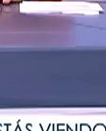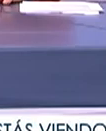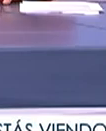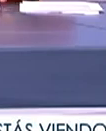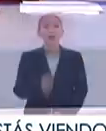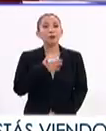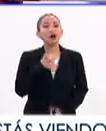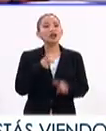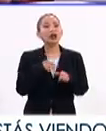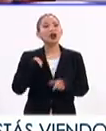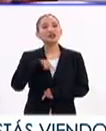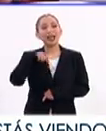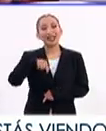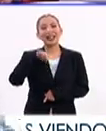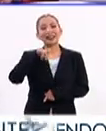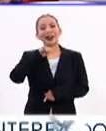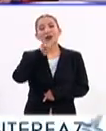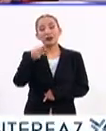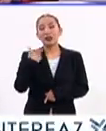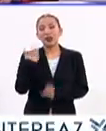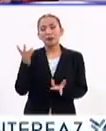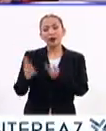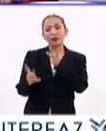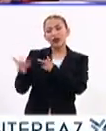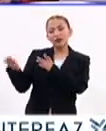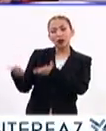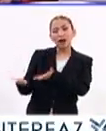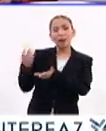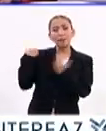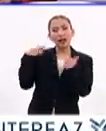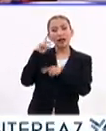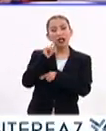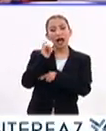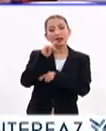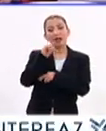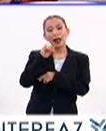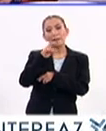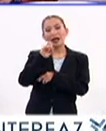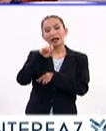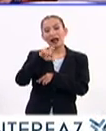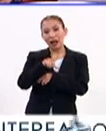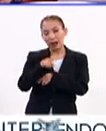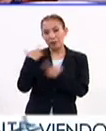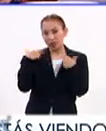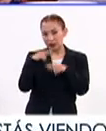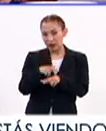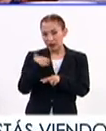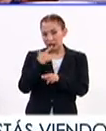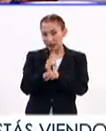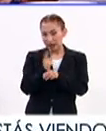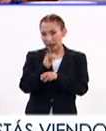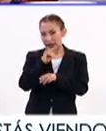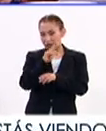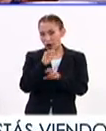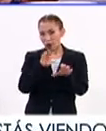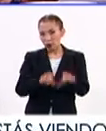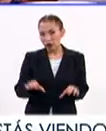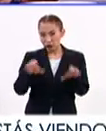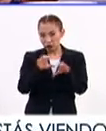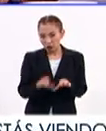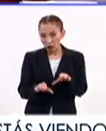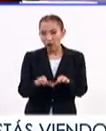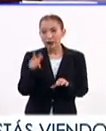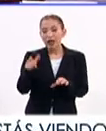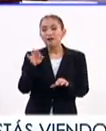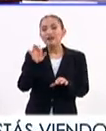Que bueno que siguen con nosotros en Interfaz porque estamos platicando con la maestra Arcelia Bernal Díaz, profesora de la carrera de Ingeniería en Computación